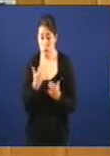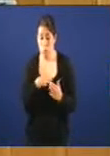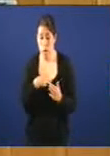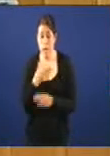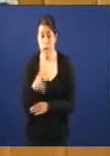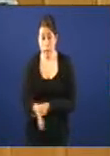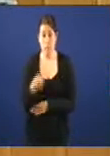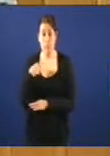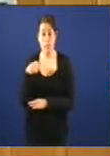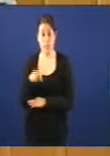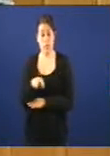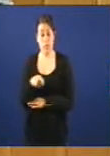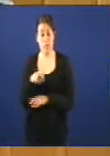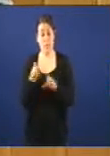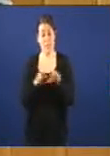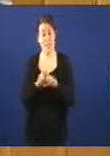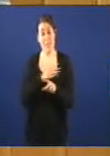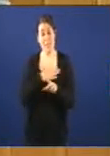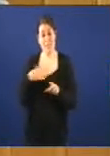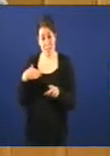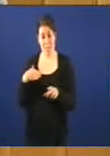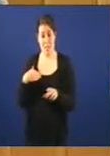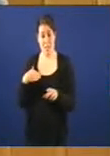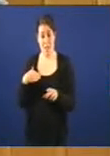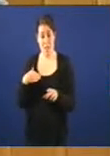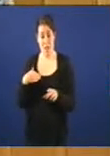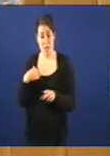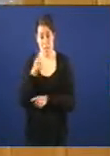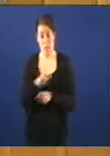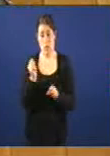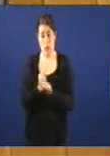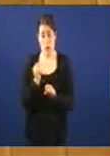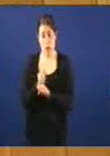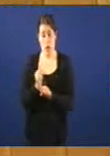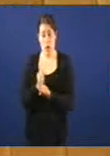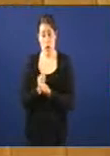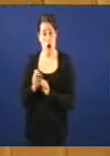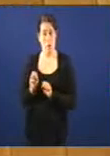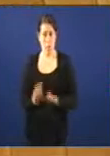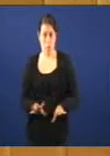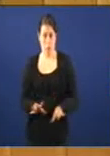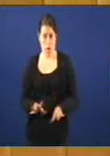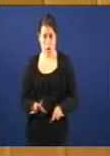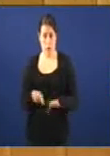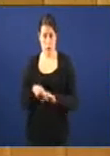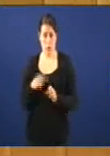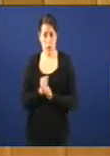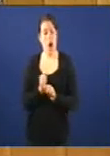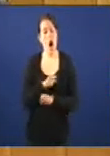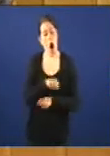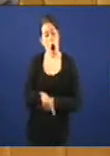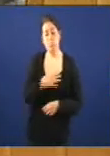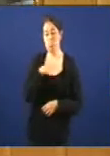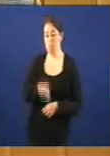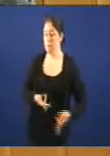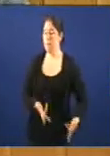perseguía a empresa é que as propias traballadoras abandonasen o seu posto de traballo. Bueno, por eso foi consentido, amparado e cómplice